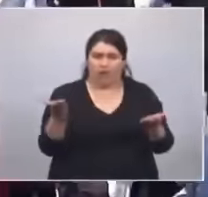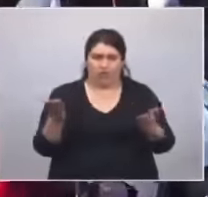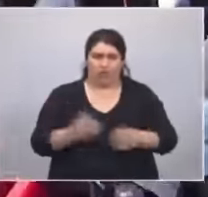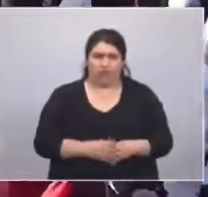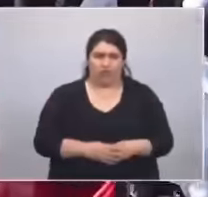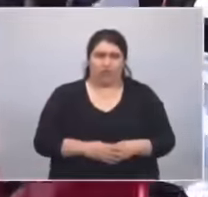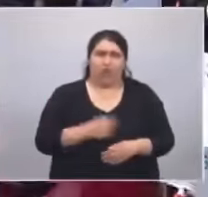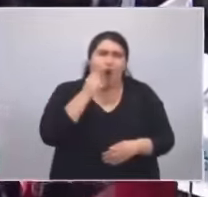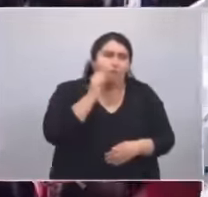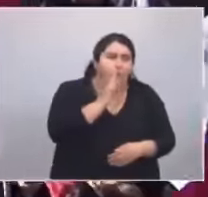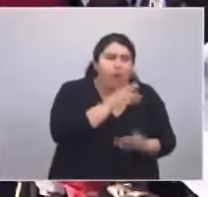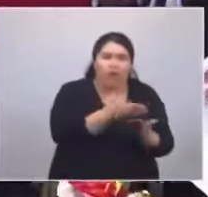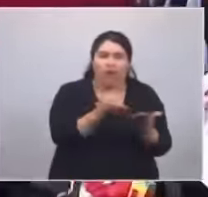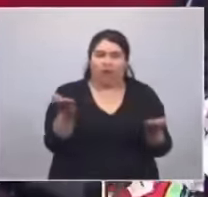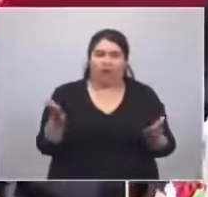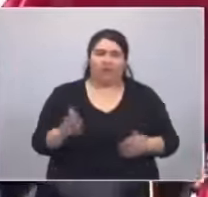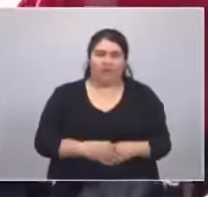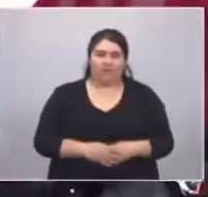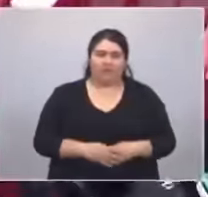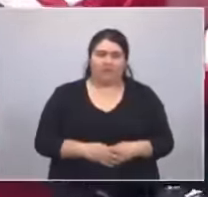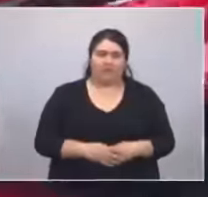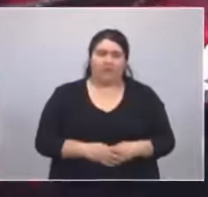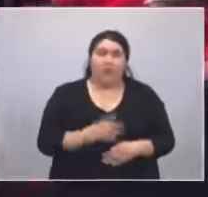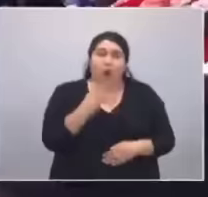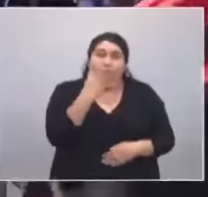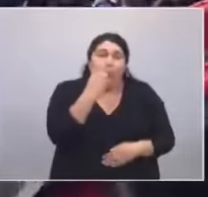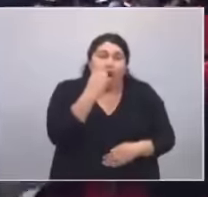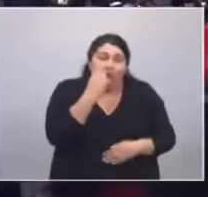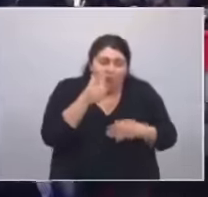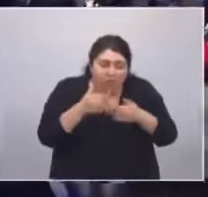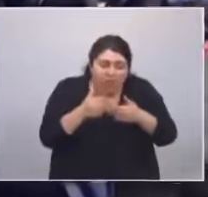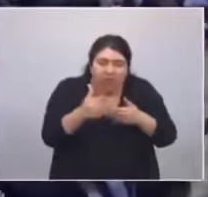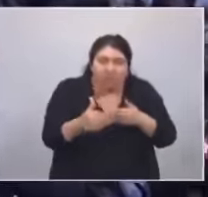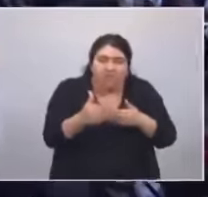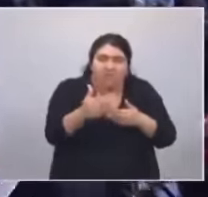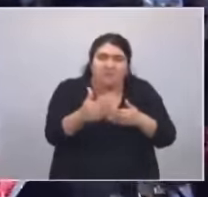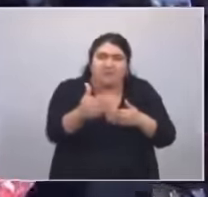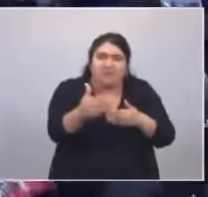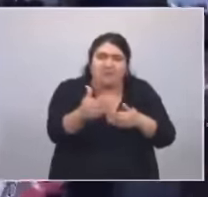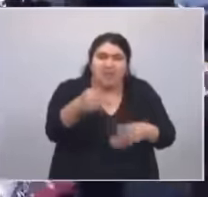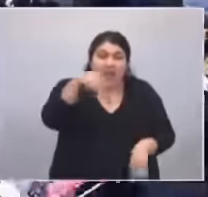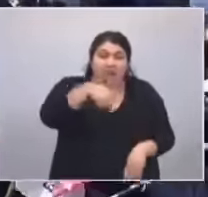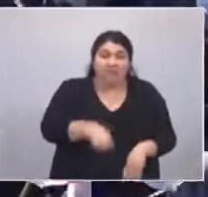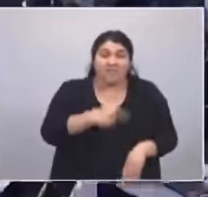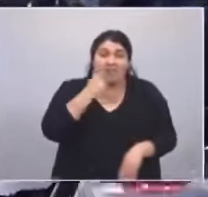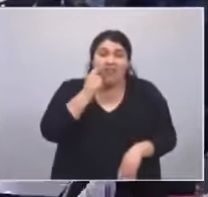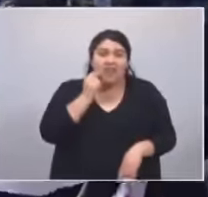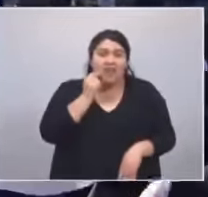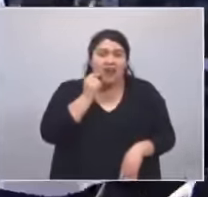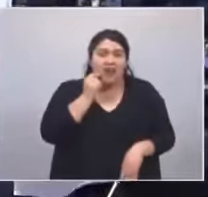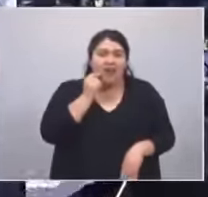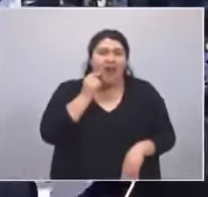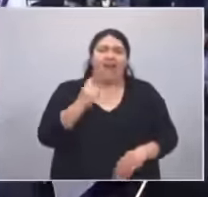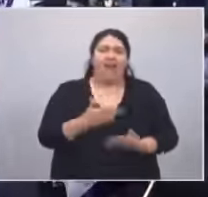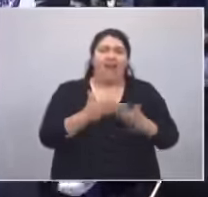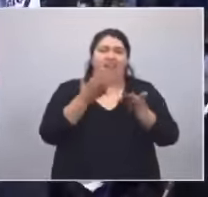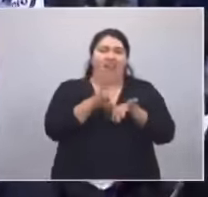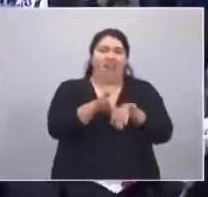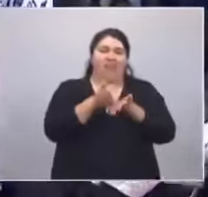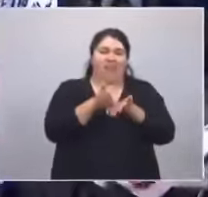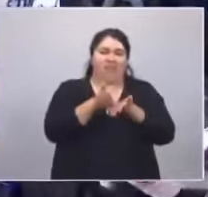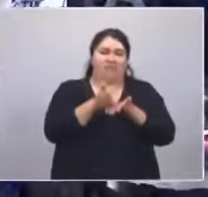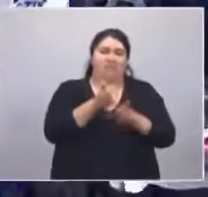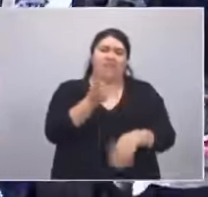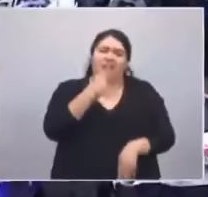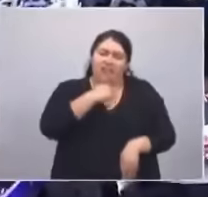compañeras, quedan cuatro días en este día de la lealtad, quiero